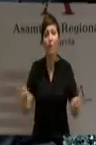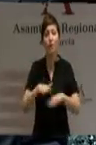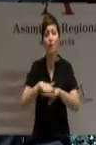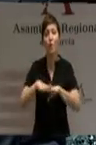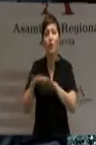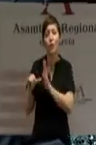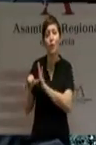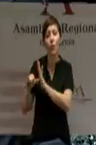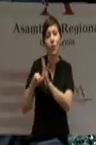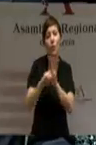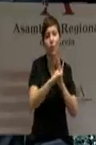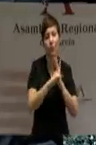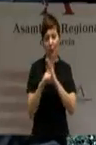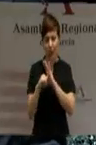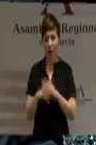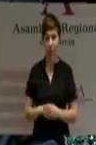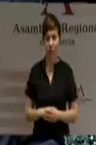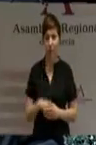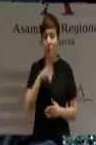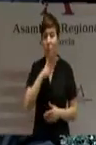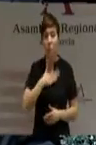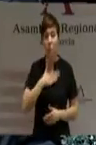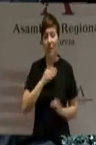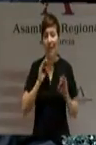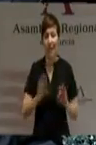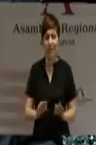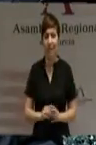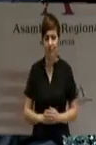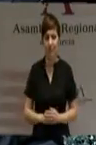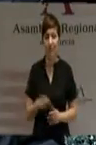porque es así como él entiende la política.